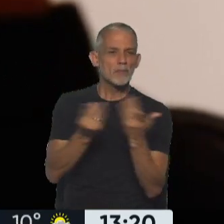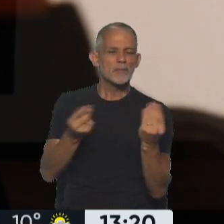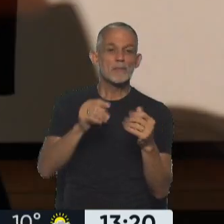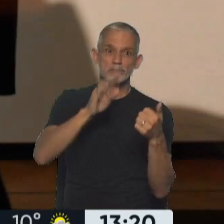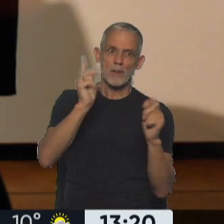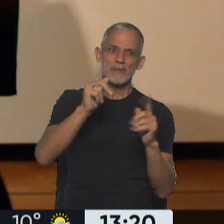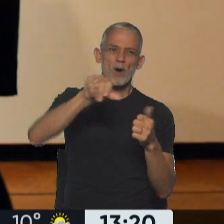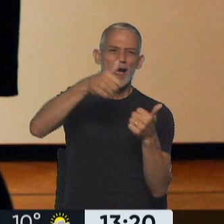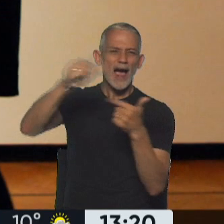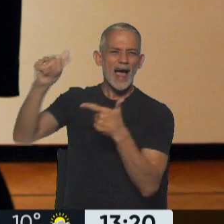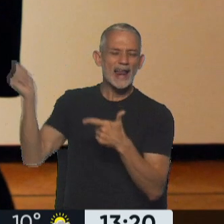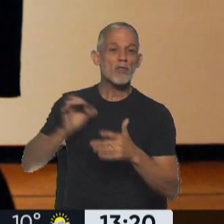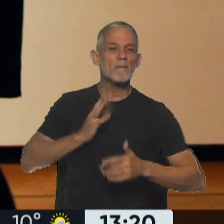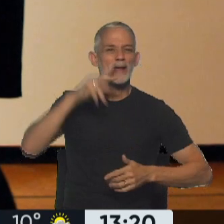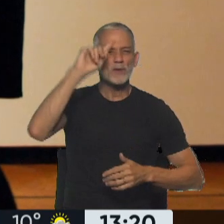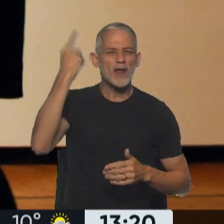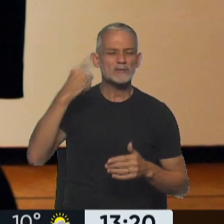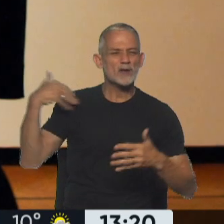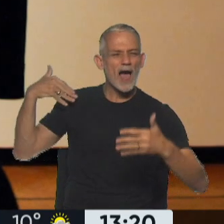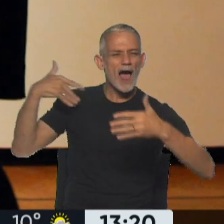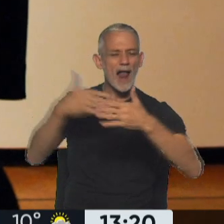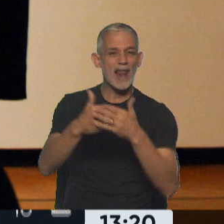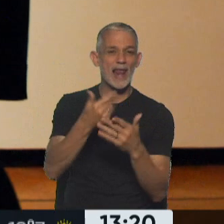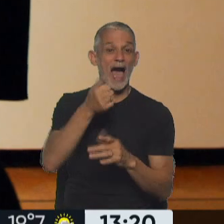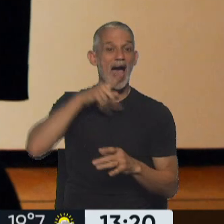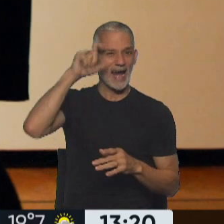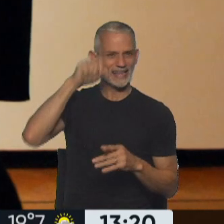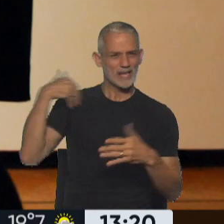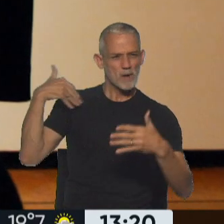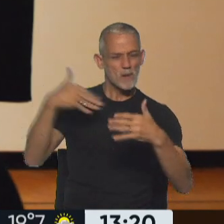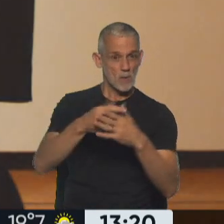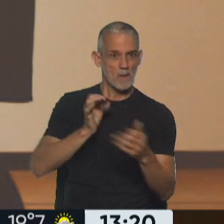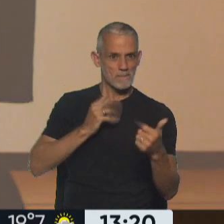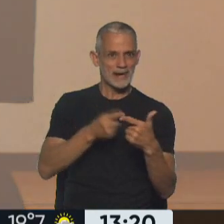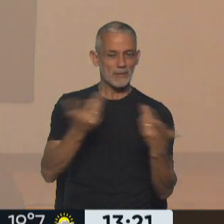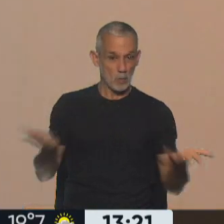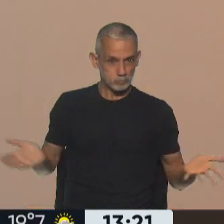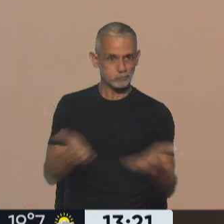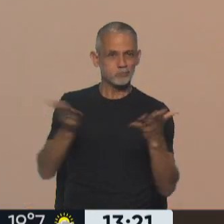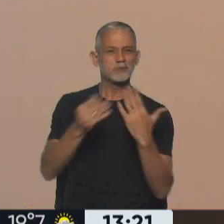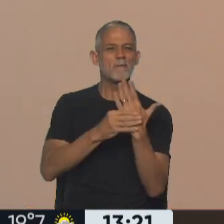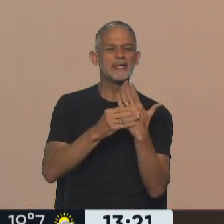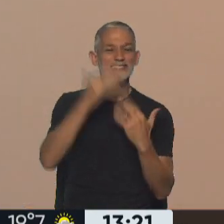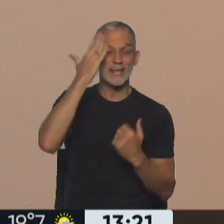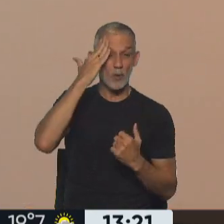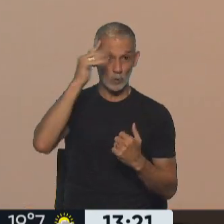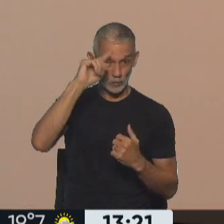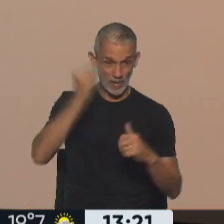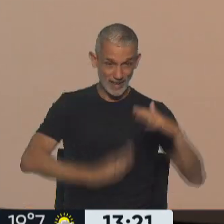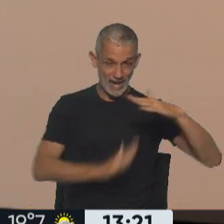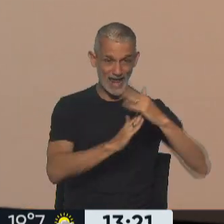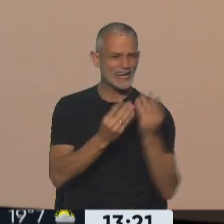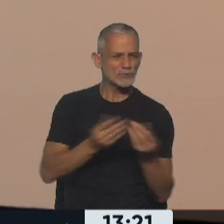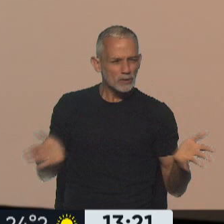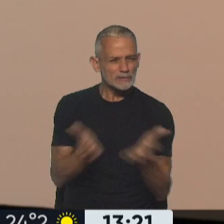ganadores del Premio Nacional a la trayectoria artística. Este es un gran impulso que hace el Ministerio de Cultura de la Nación